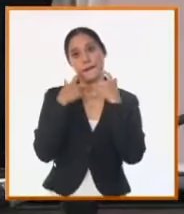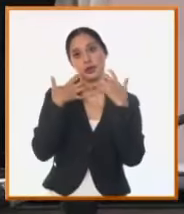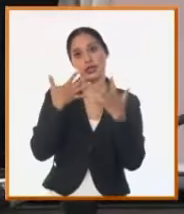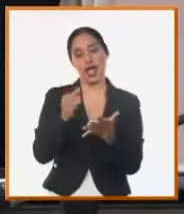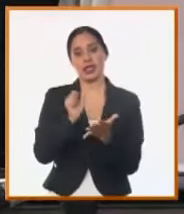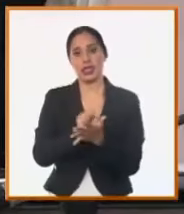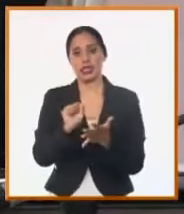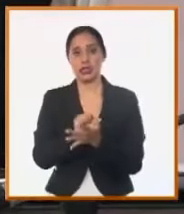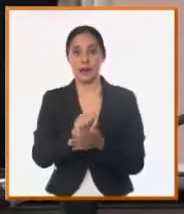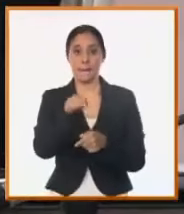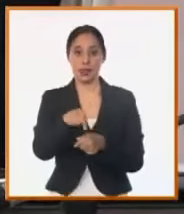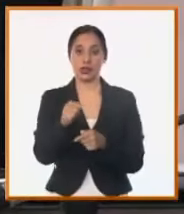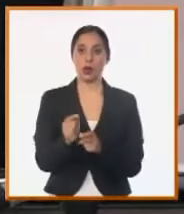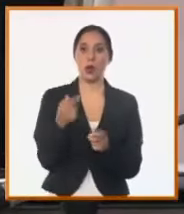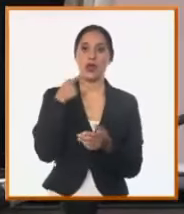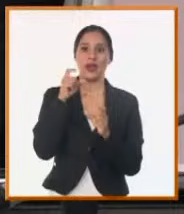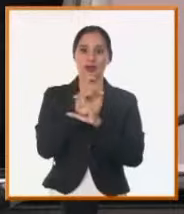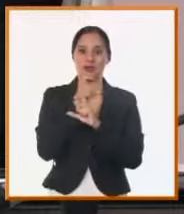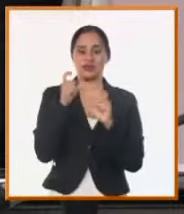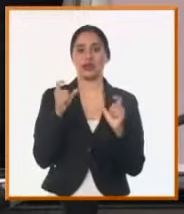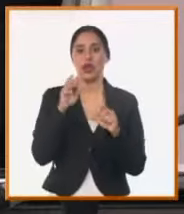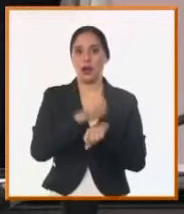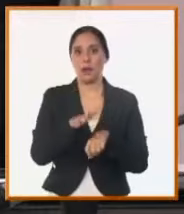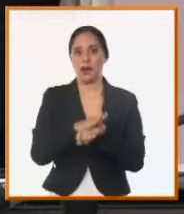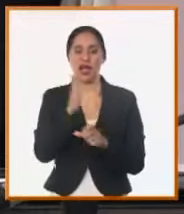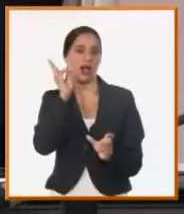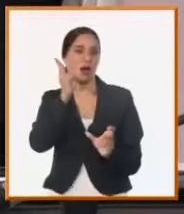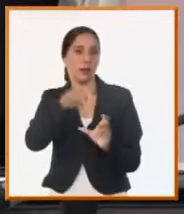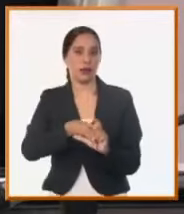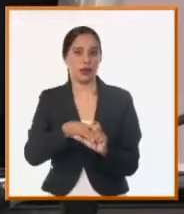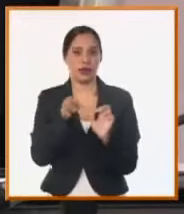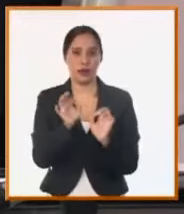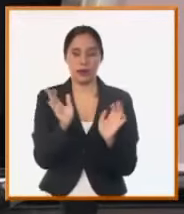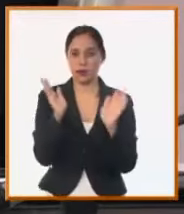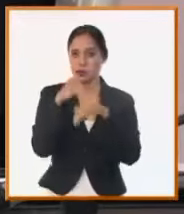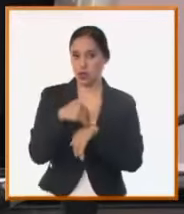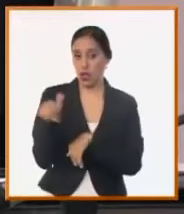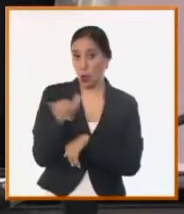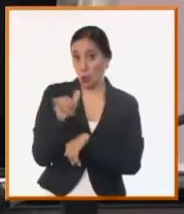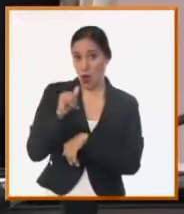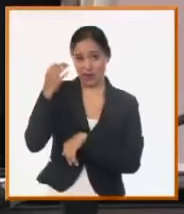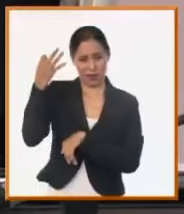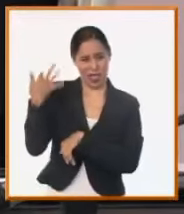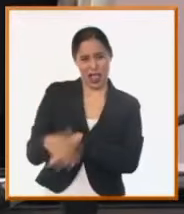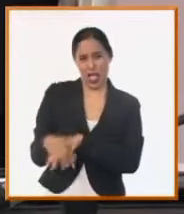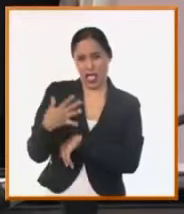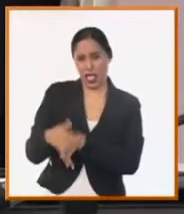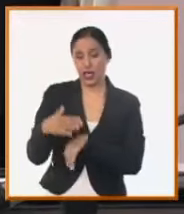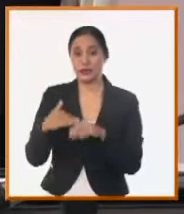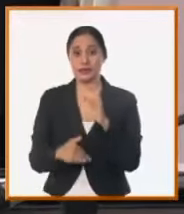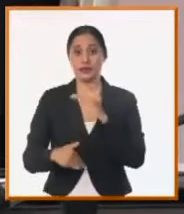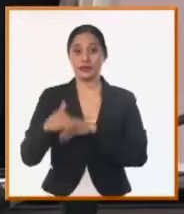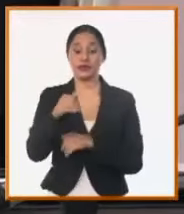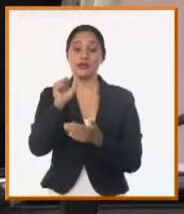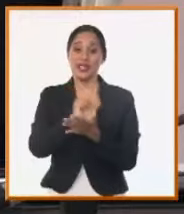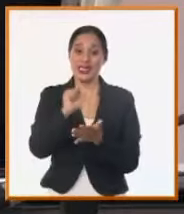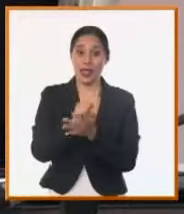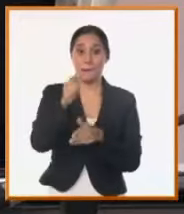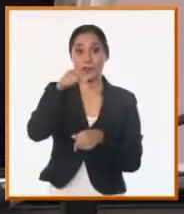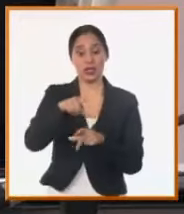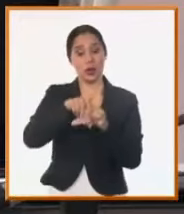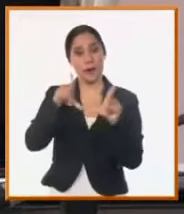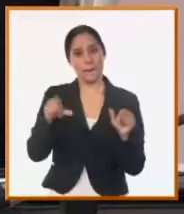como usted decía ayer está exportado por el tema de combustible si altamente costoso también los servicios subsidiados también en el país los gastos a nivel